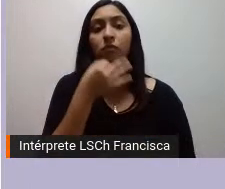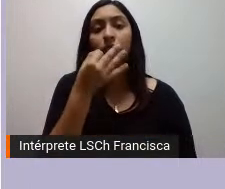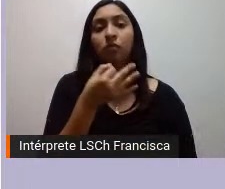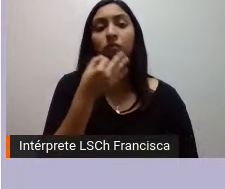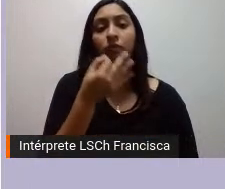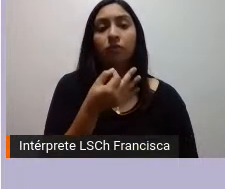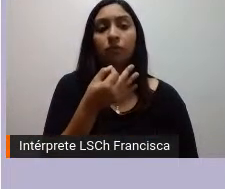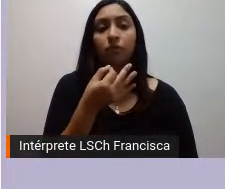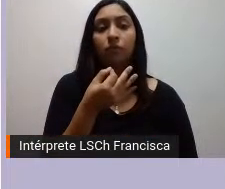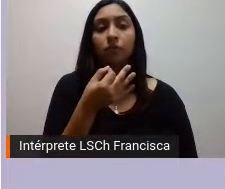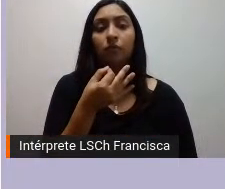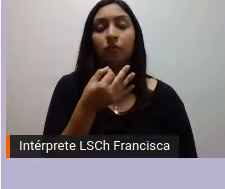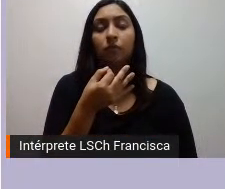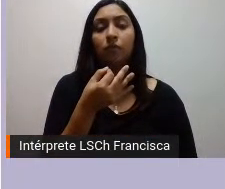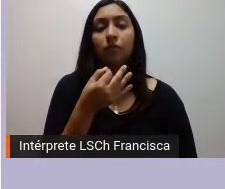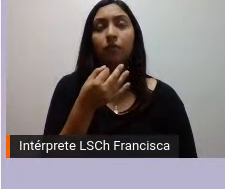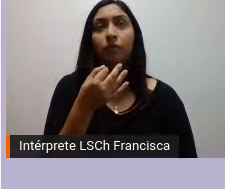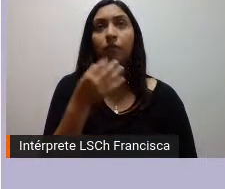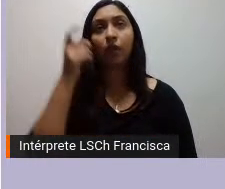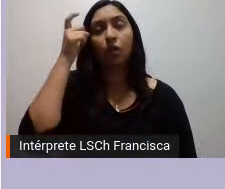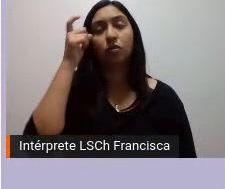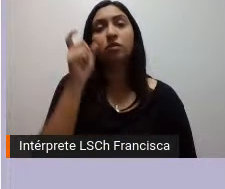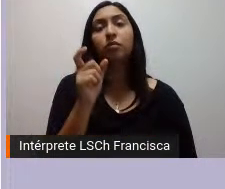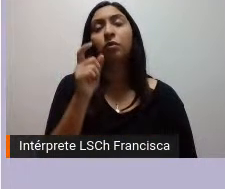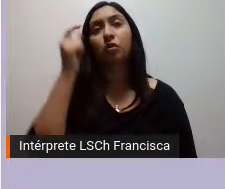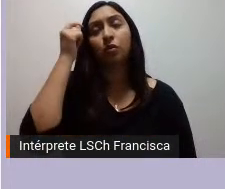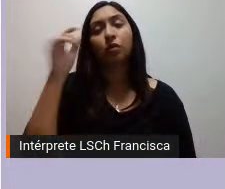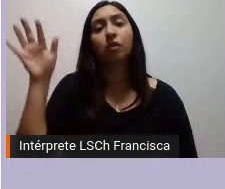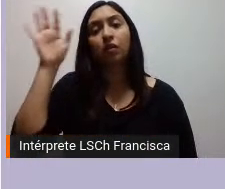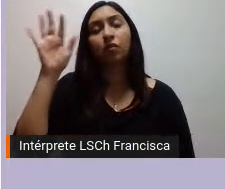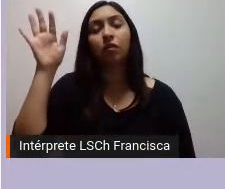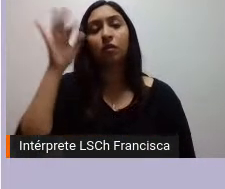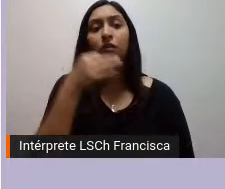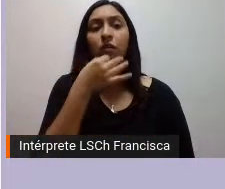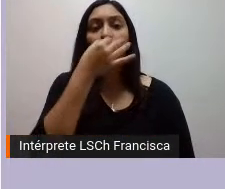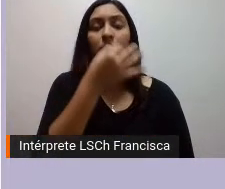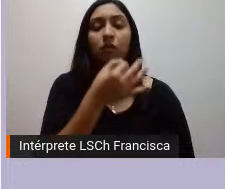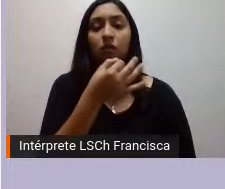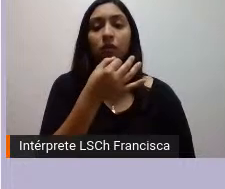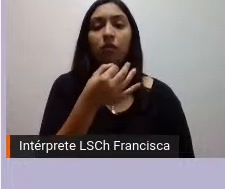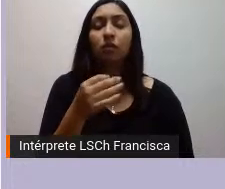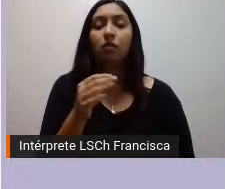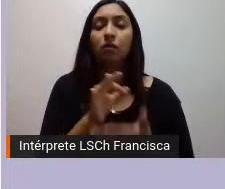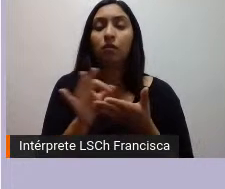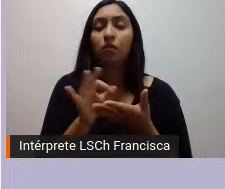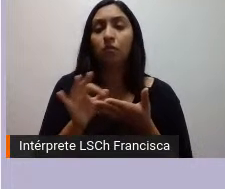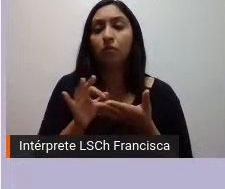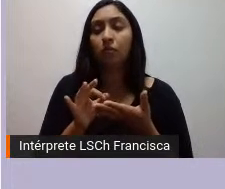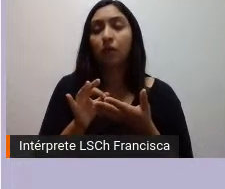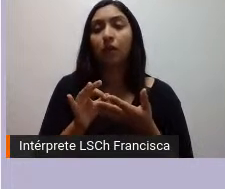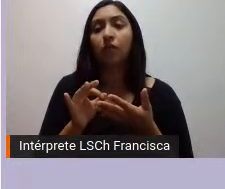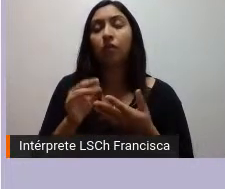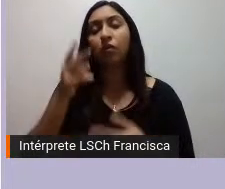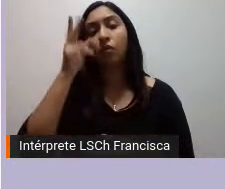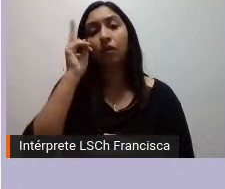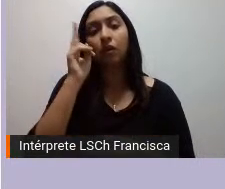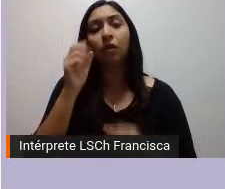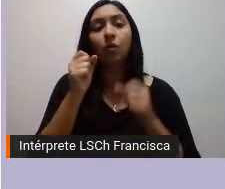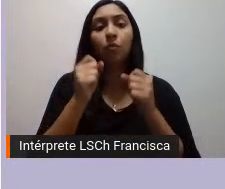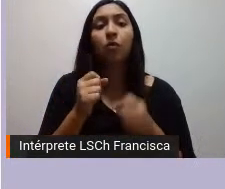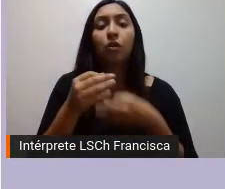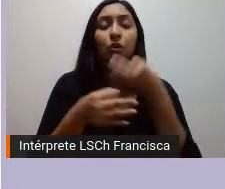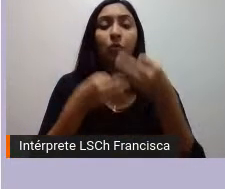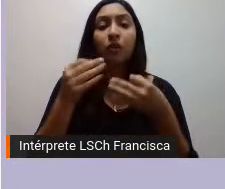situado en un concepto teórico colonial que se ha ido planteando para referirse a los pueblos originarios eso les puedo comentar gracias por